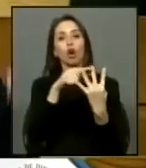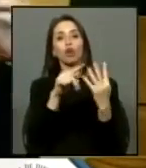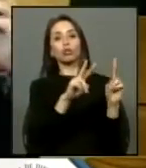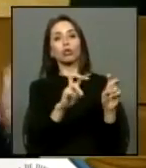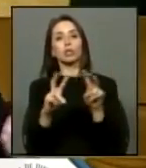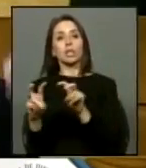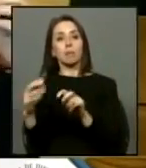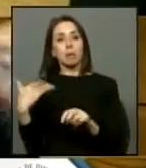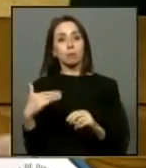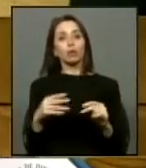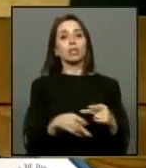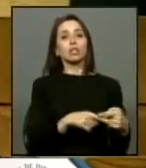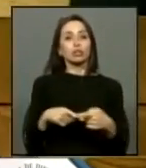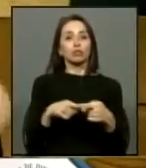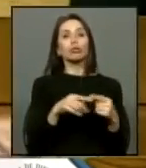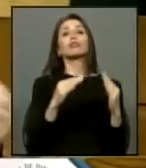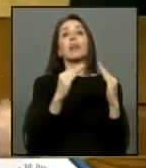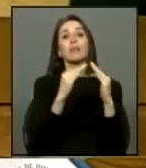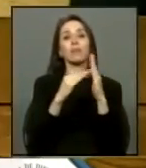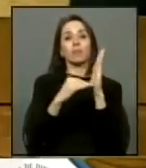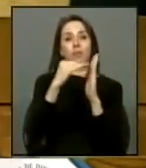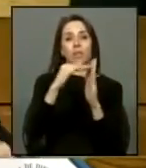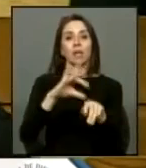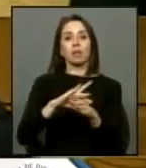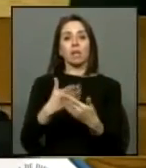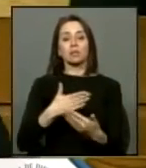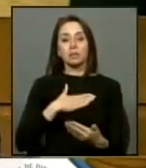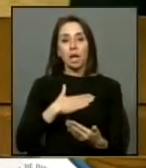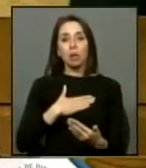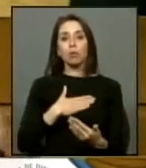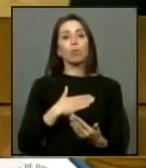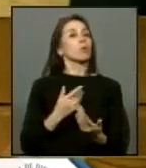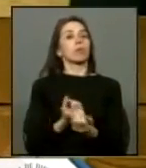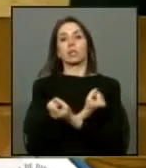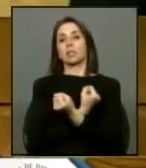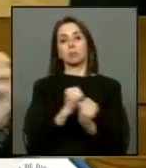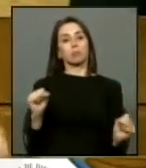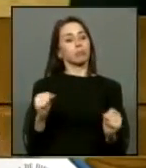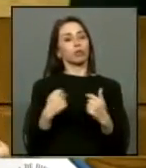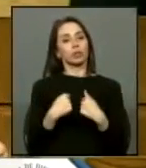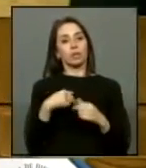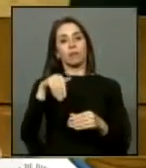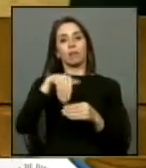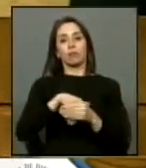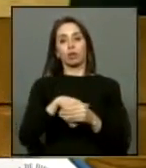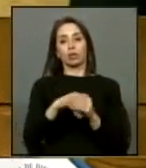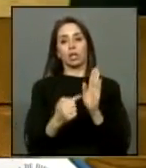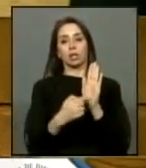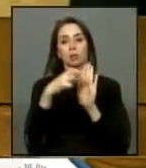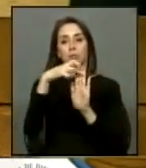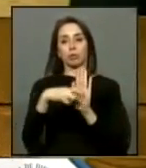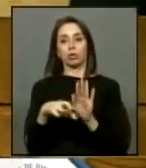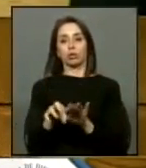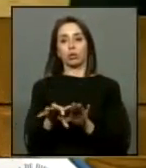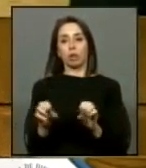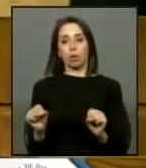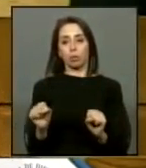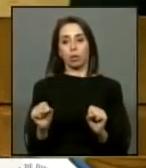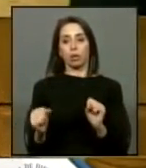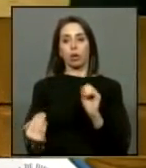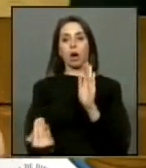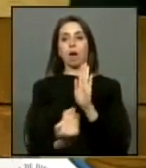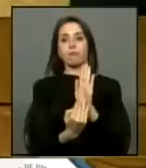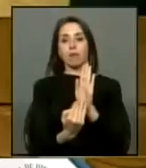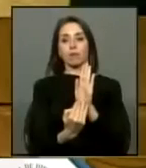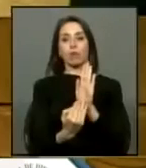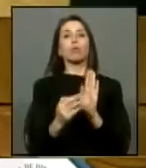sociales como vivienda salud y otros aspectos por lo tanto me es imposible votar este proyecto de acuerdo a favor